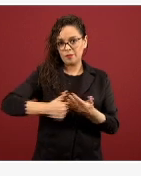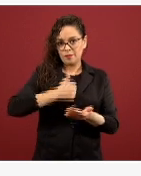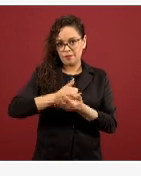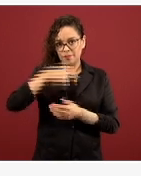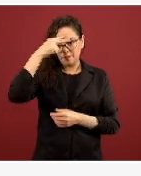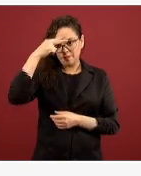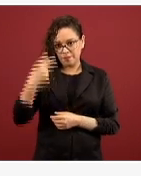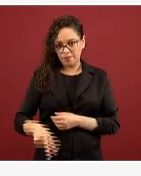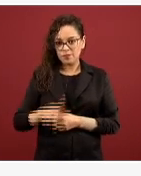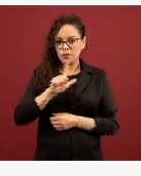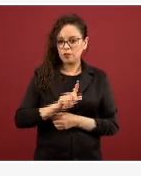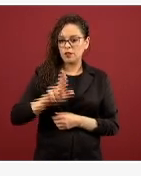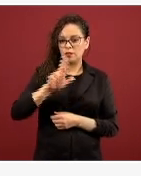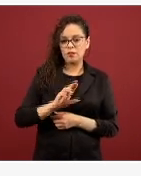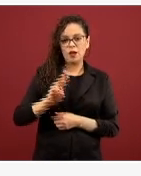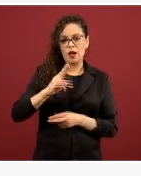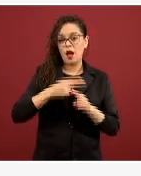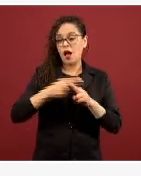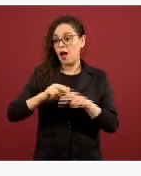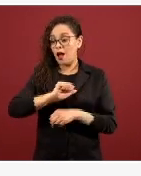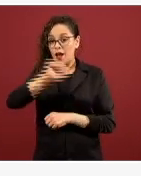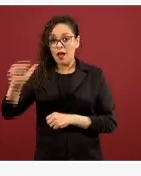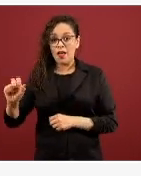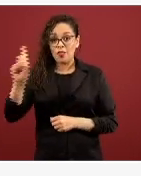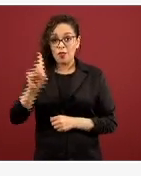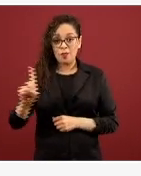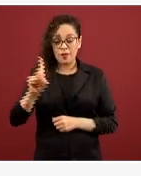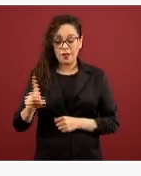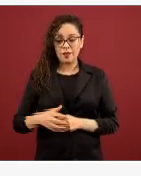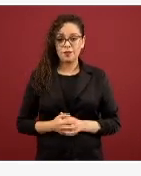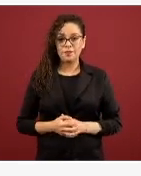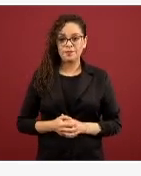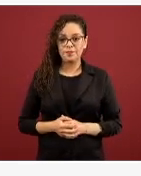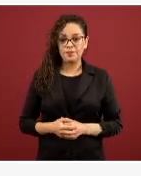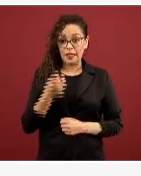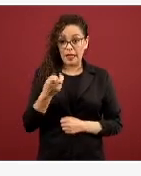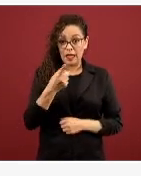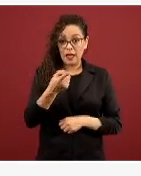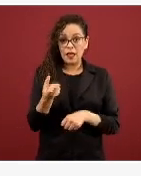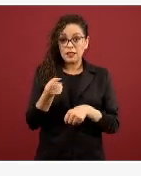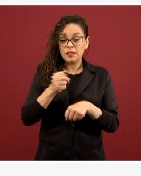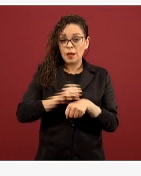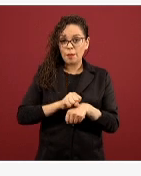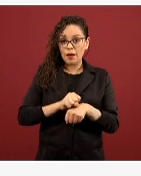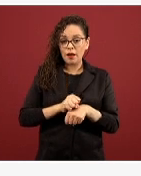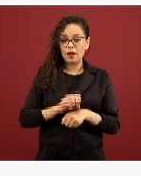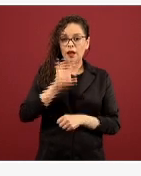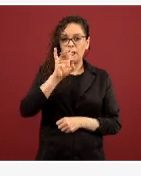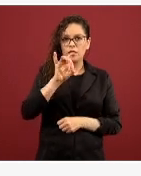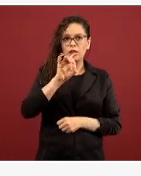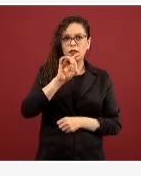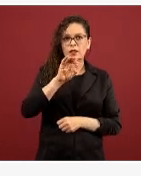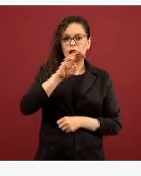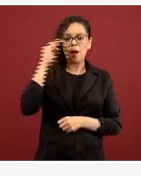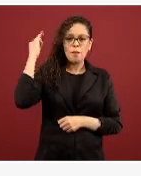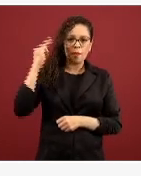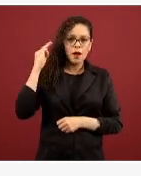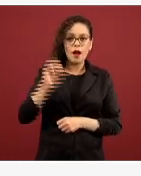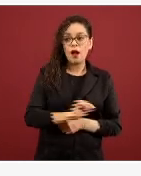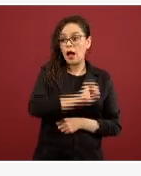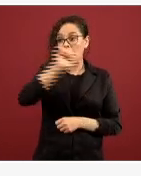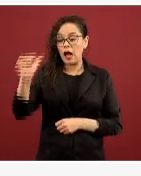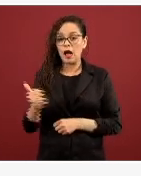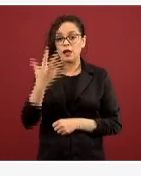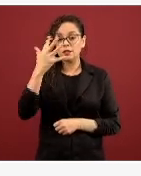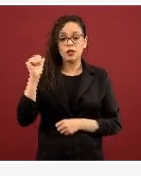miércoles y hasta el domingo, en este caso es la semana del 30 de marzo al 5 de abril, y